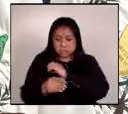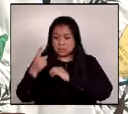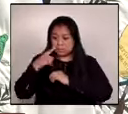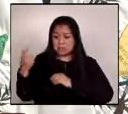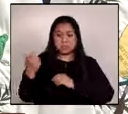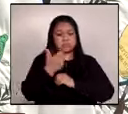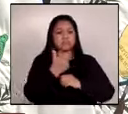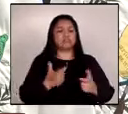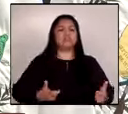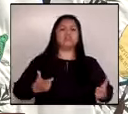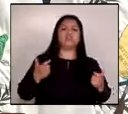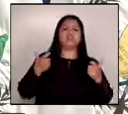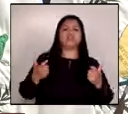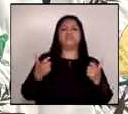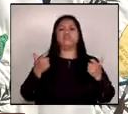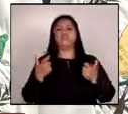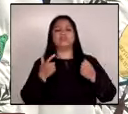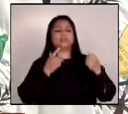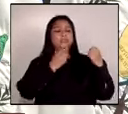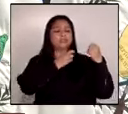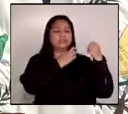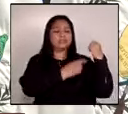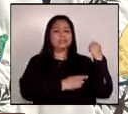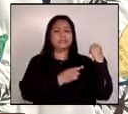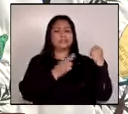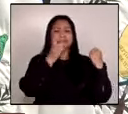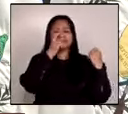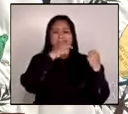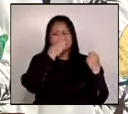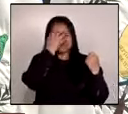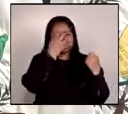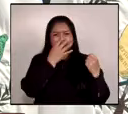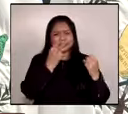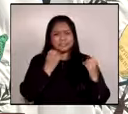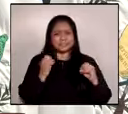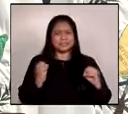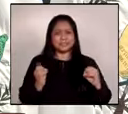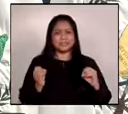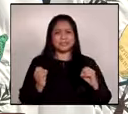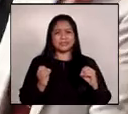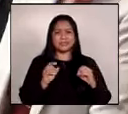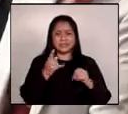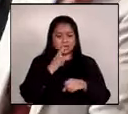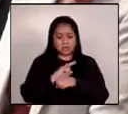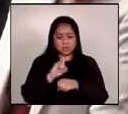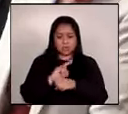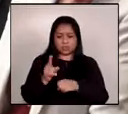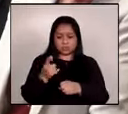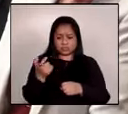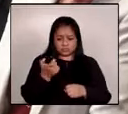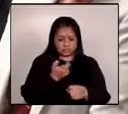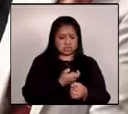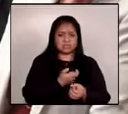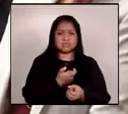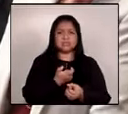corruptos al poder. Sin ningún escrúpulo, utilizaron este dinero